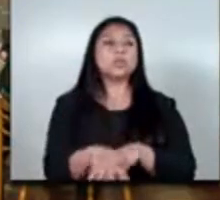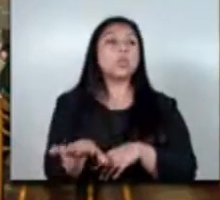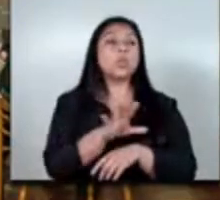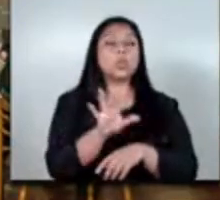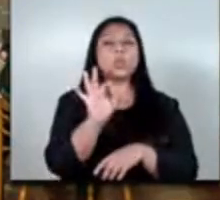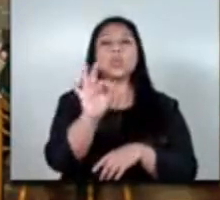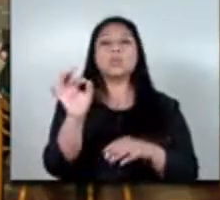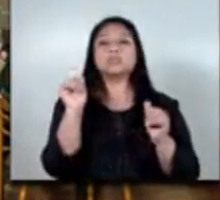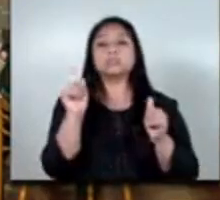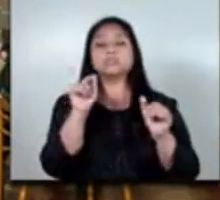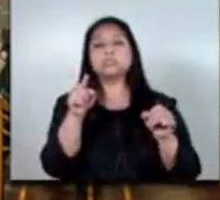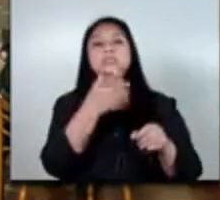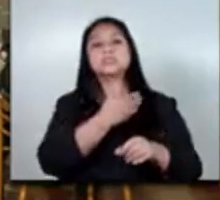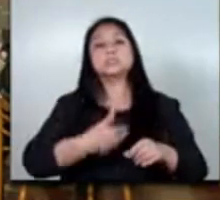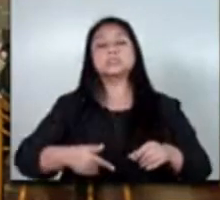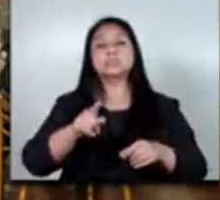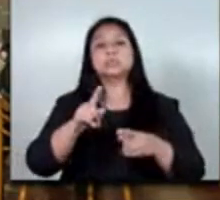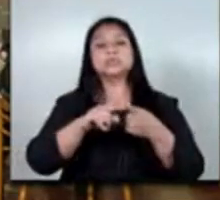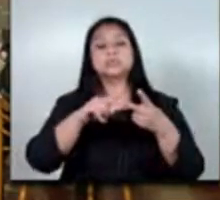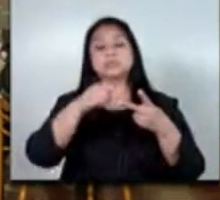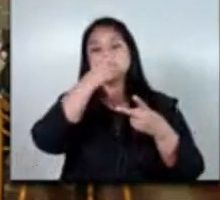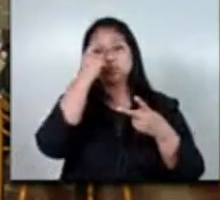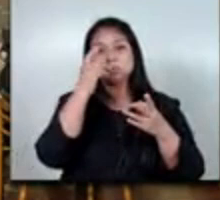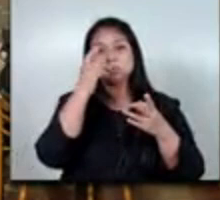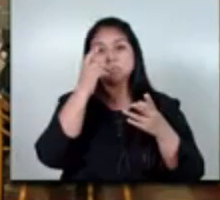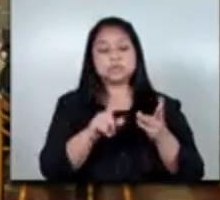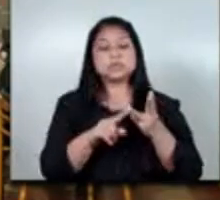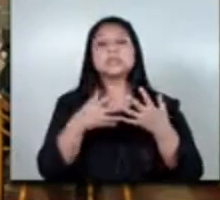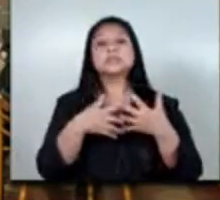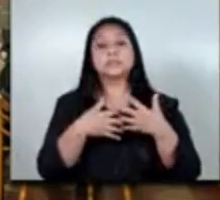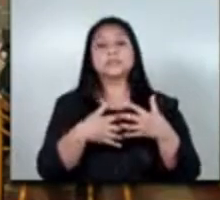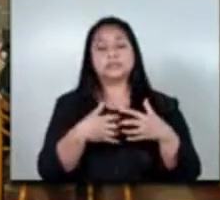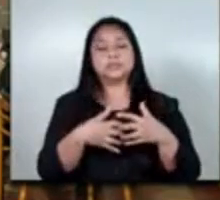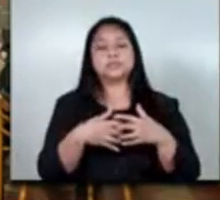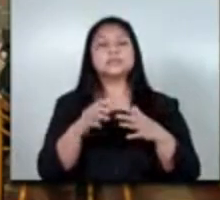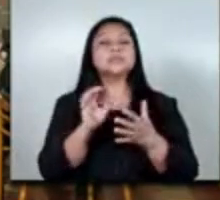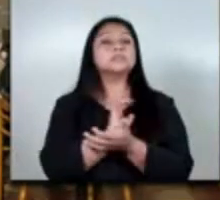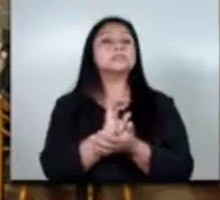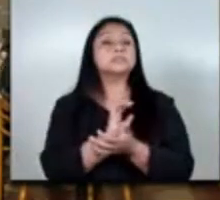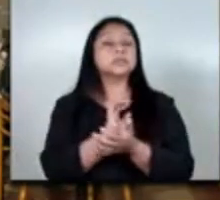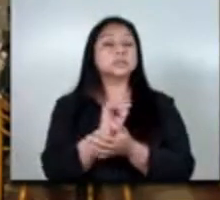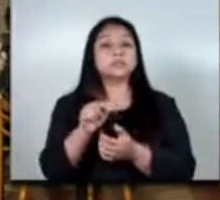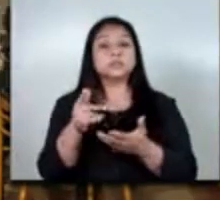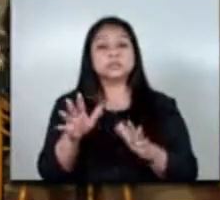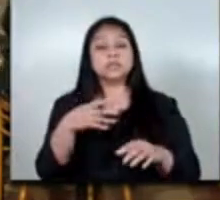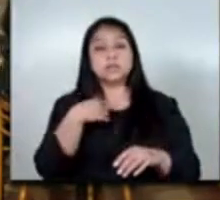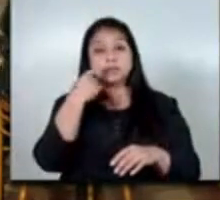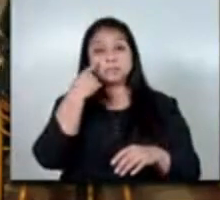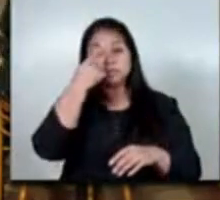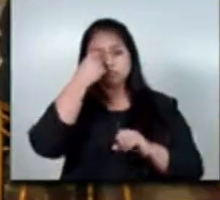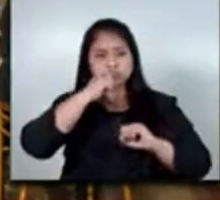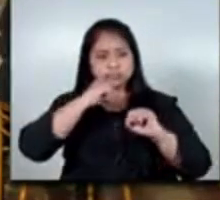ganando los dos gobiernos los trabajadores y las empresas y esperamos continuar trabajando muy de cerca